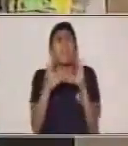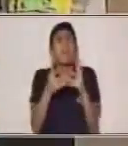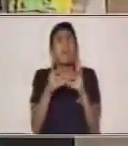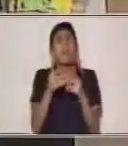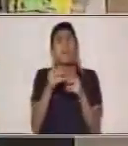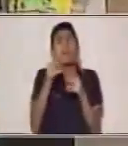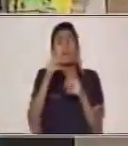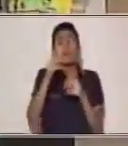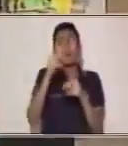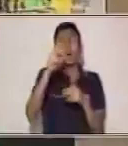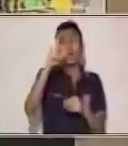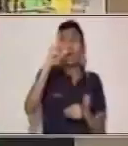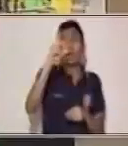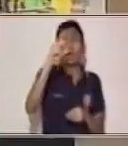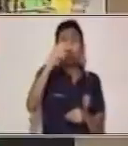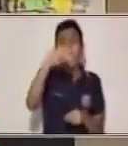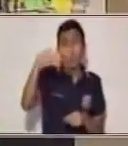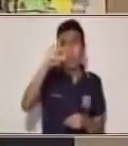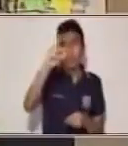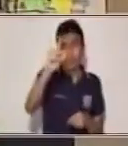o desarrollo.